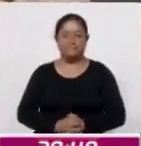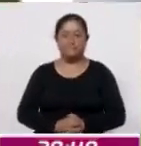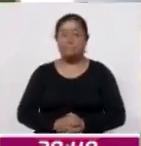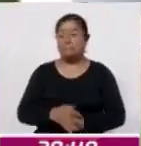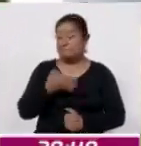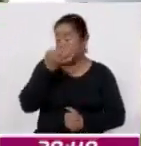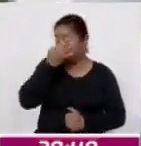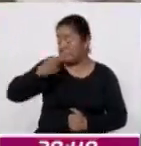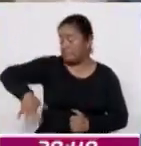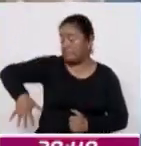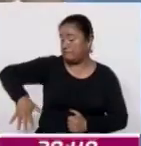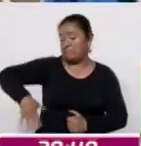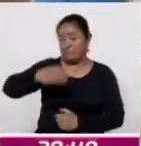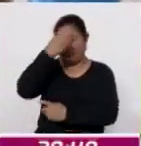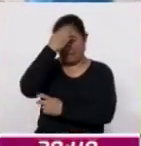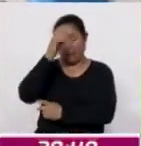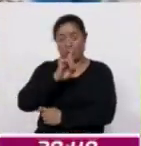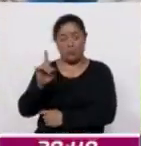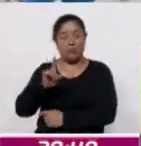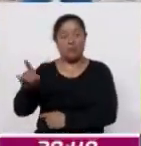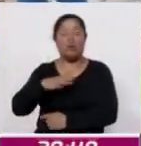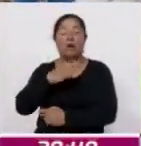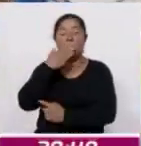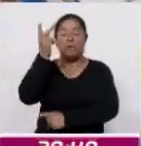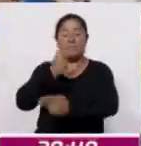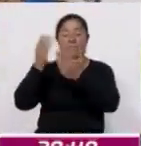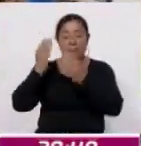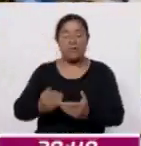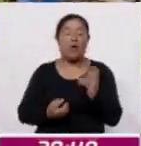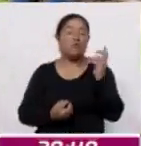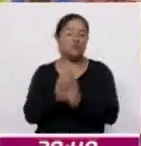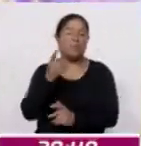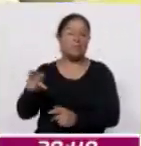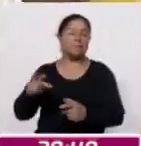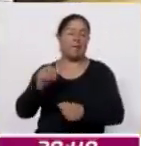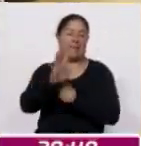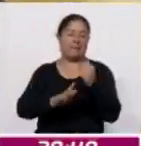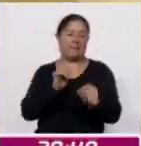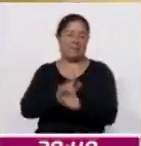Recientemente el Zoológico del Altiplano dio la bienvenida a sus nuevos inquilinos.